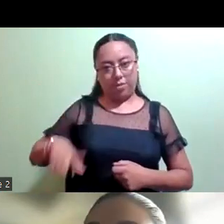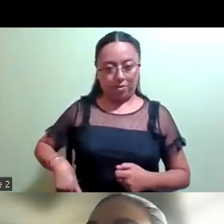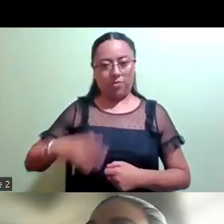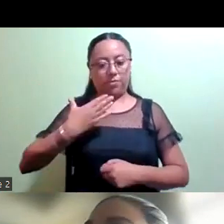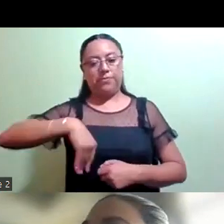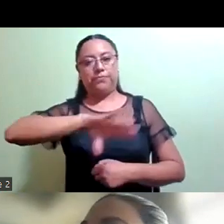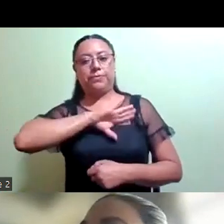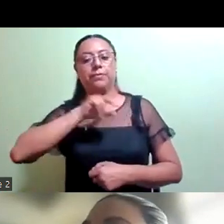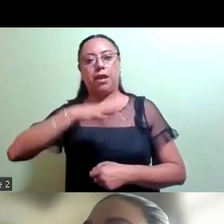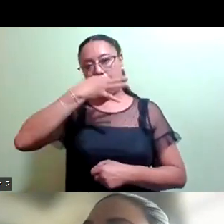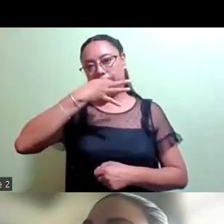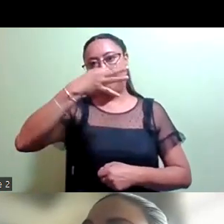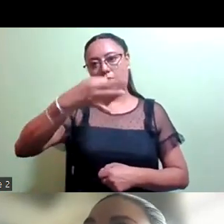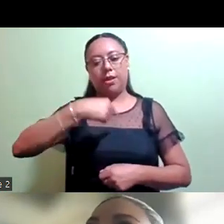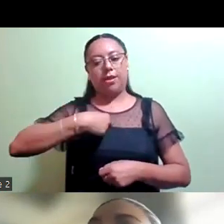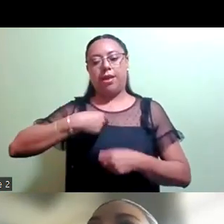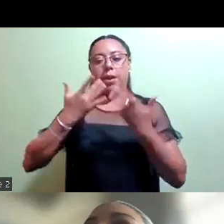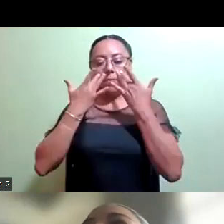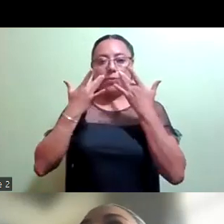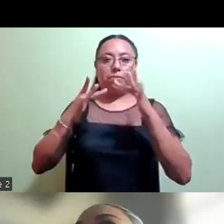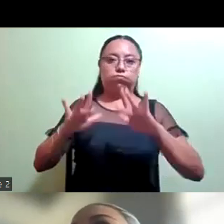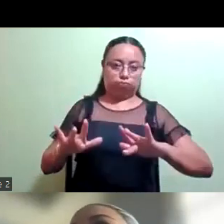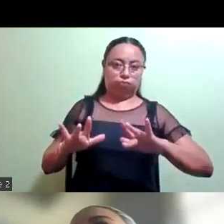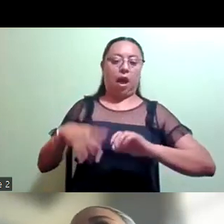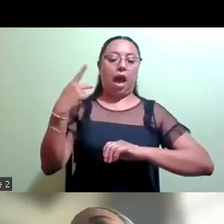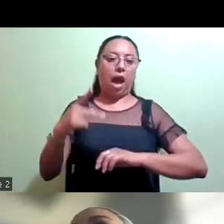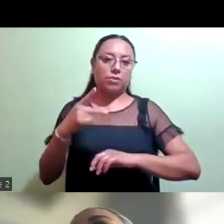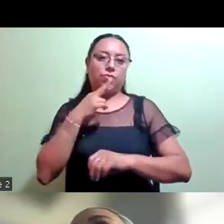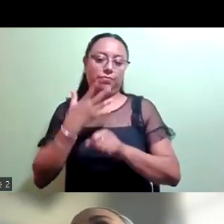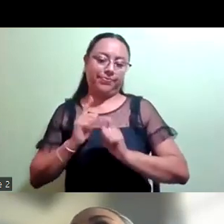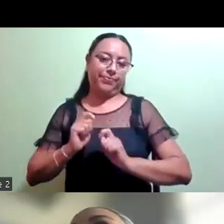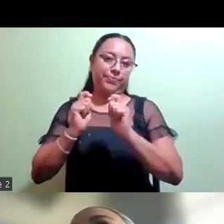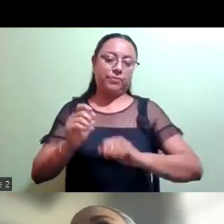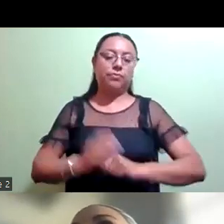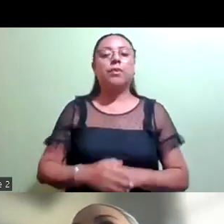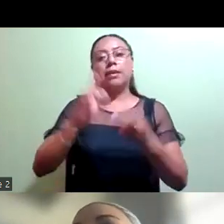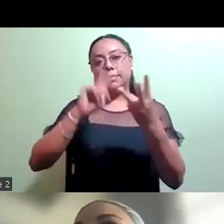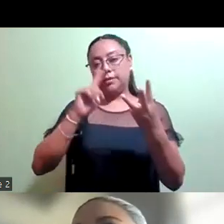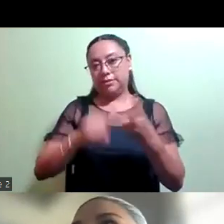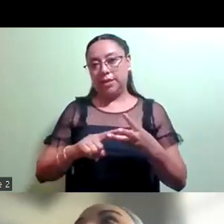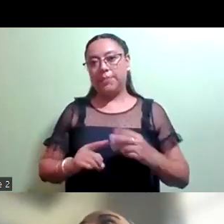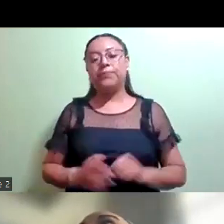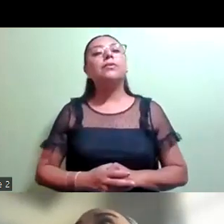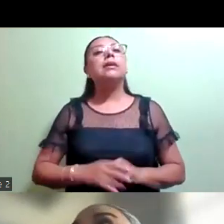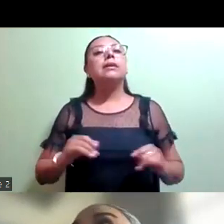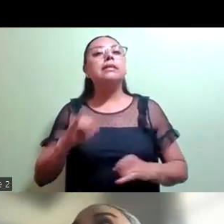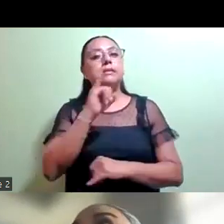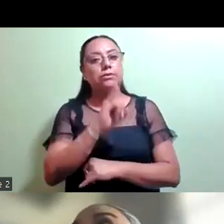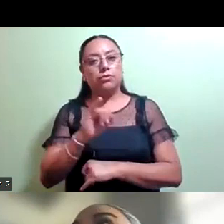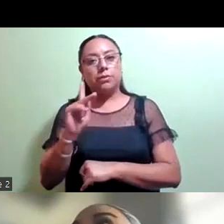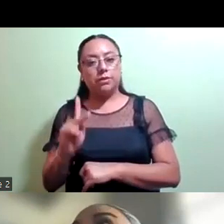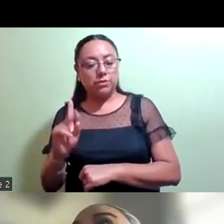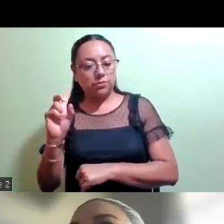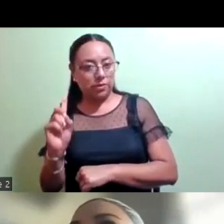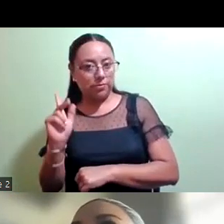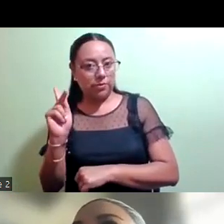informa de su separación definitiva al cargo. Y el tercero del Instituto de Planeación Democrática y Prospectiva de la Ciudad